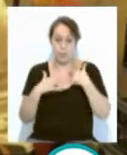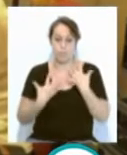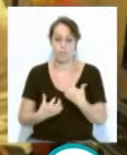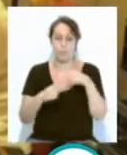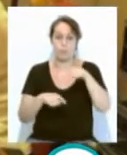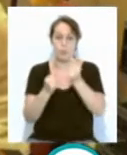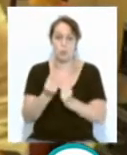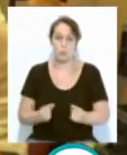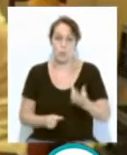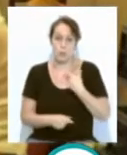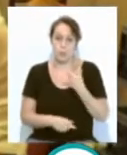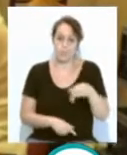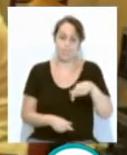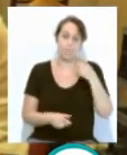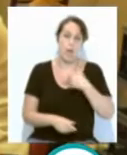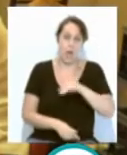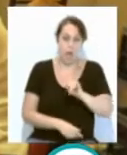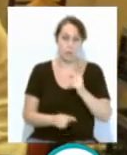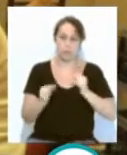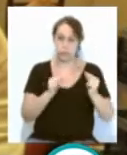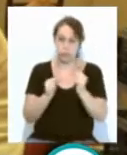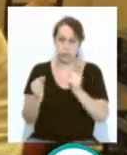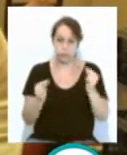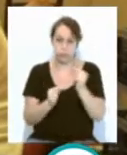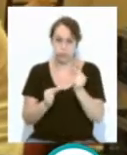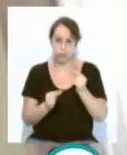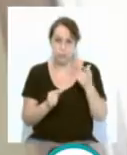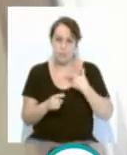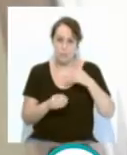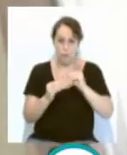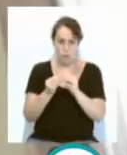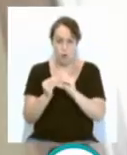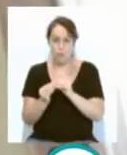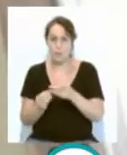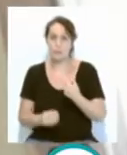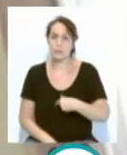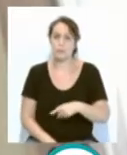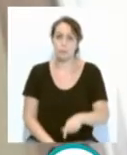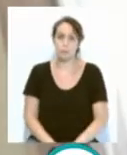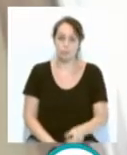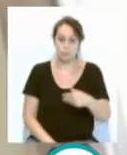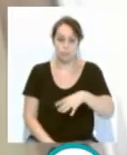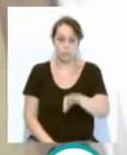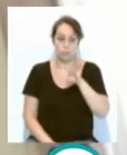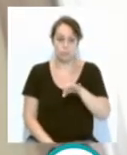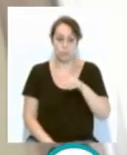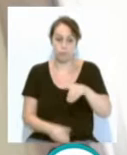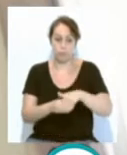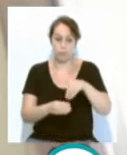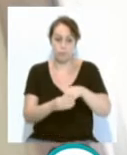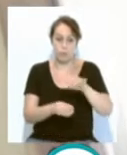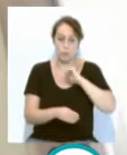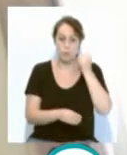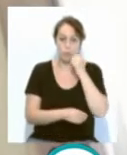presupuesto no ha estado exenta de un intenso debate tanto en el fondo como en las formas. Precisamente la decisión de votar la desestimación de las